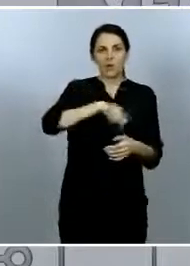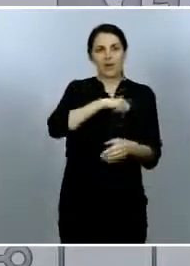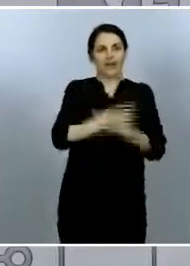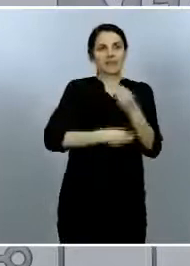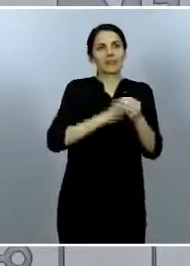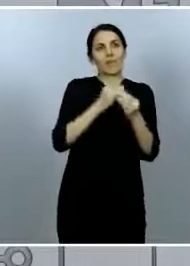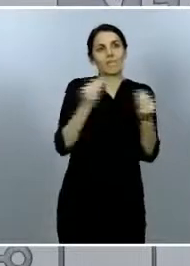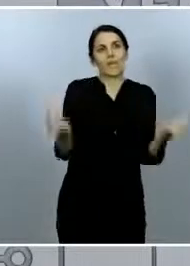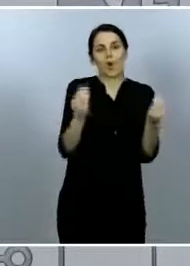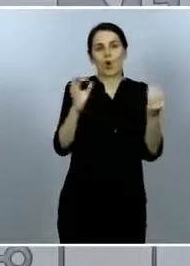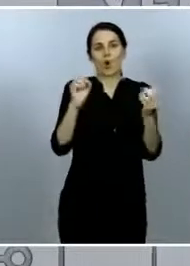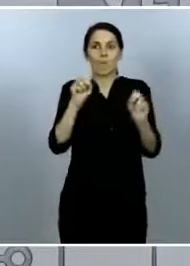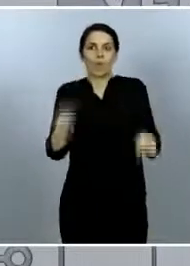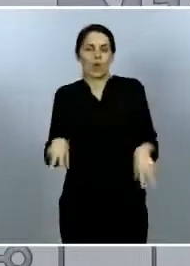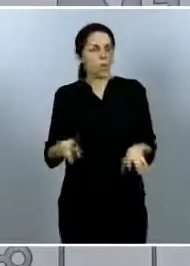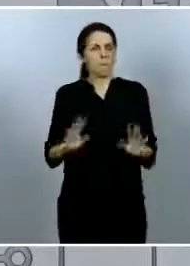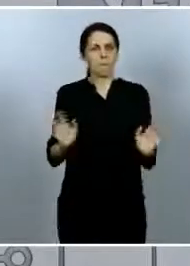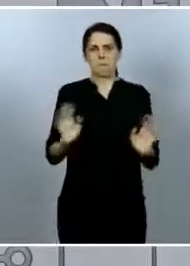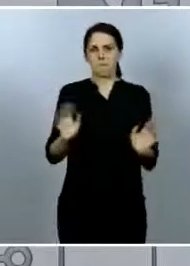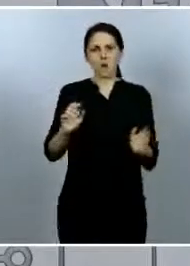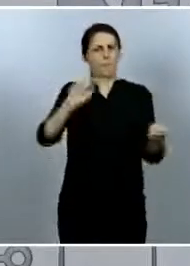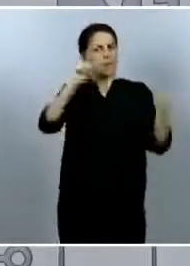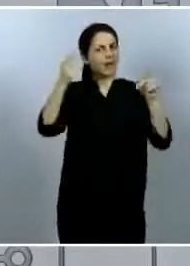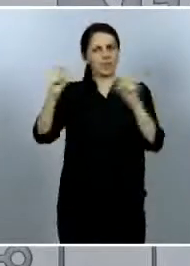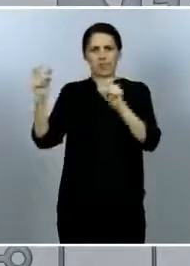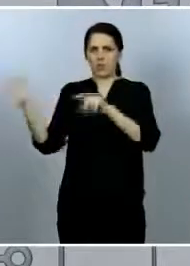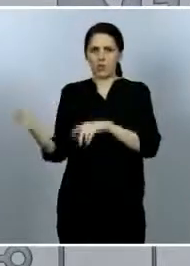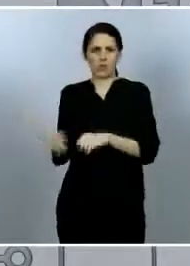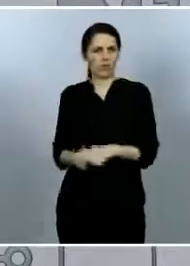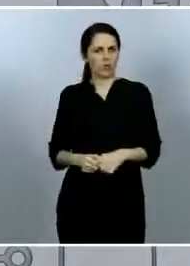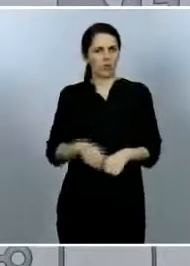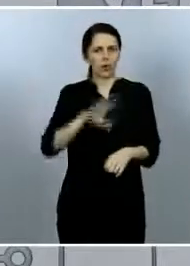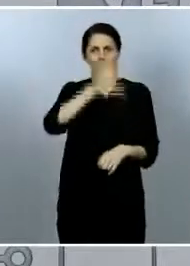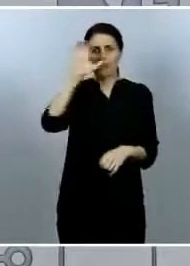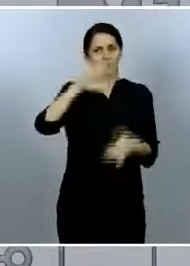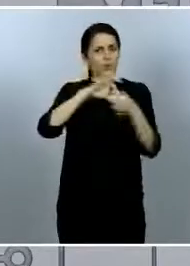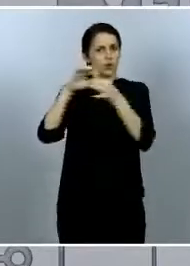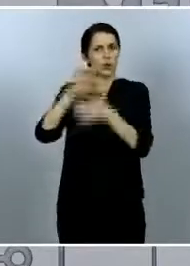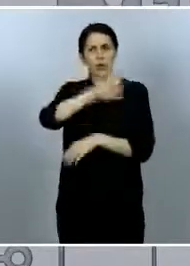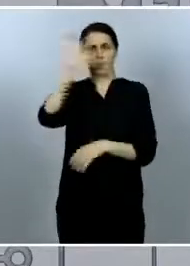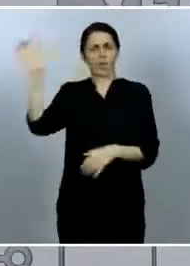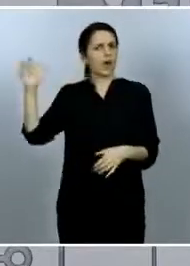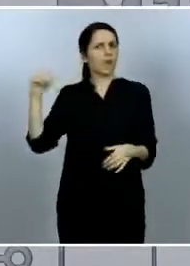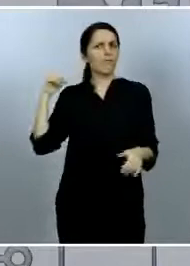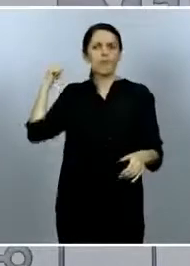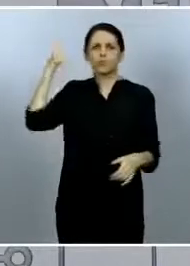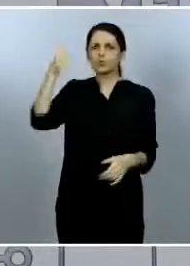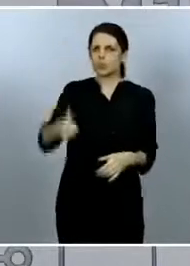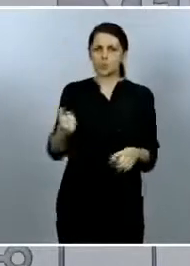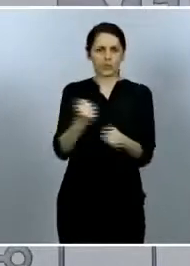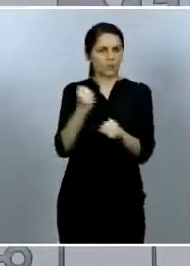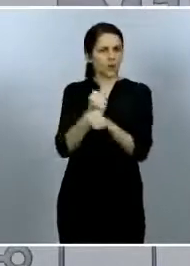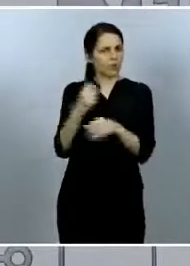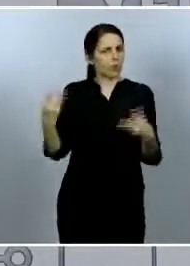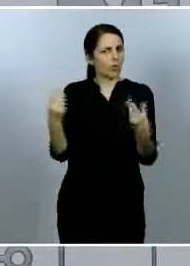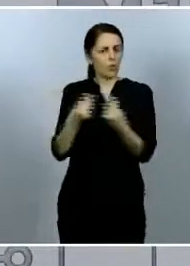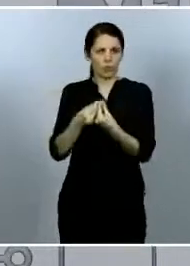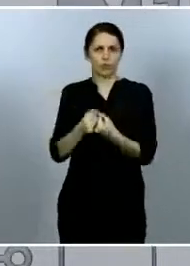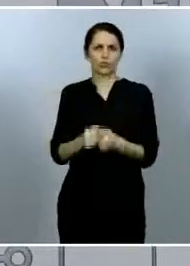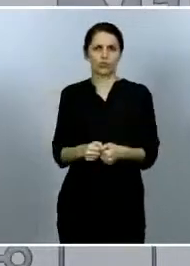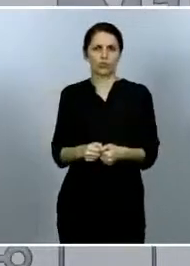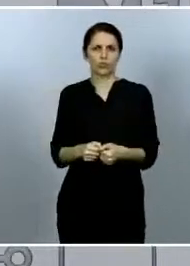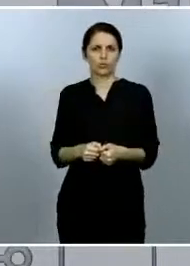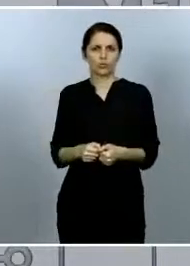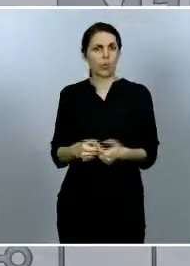se hacen parecido llevamos muchos años trabajando juntos todos los países de la Unión Europea y al decir juntos digo juntos hay un sistema